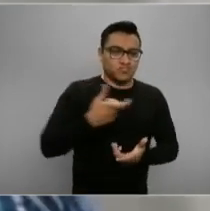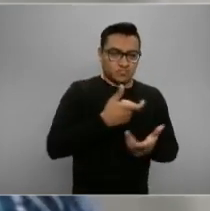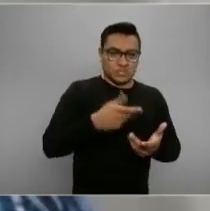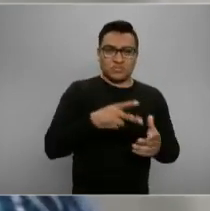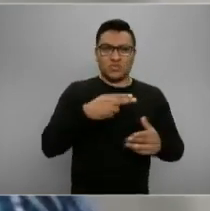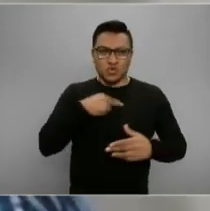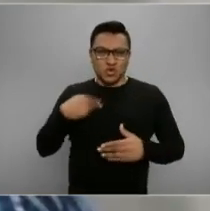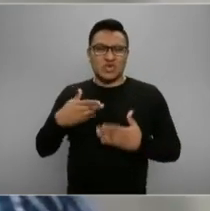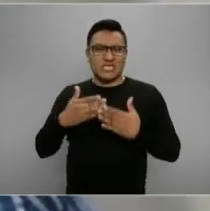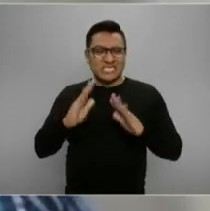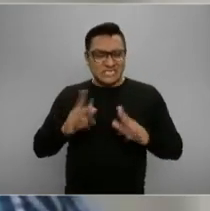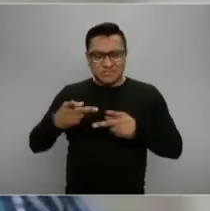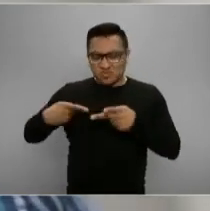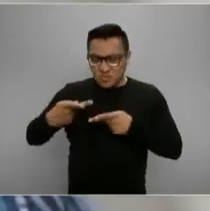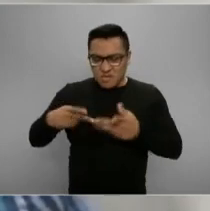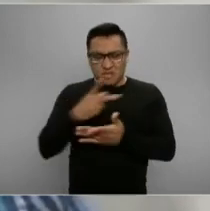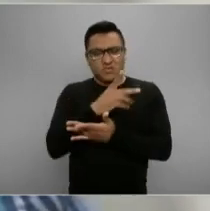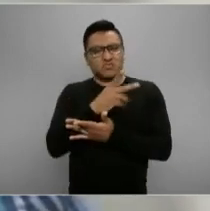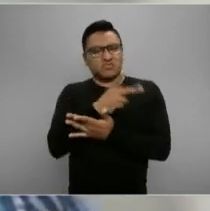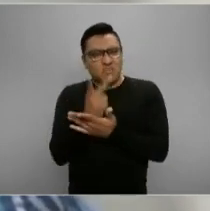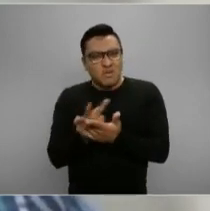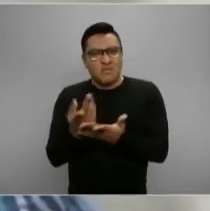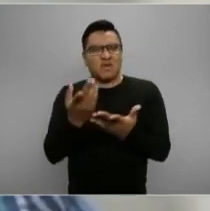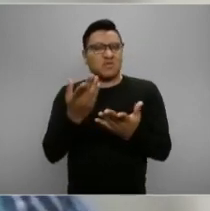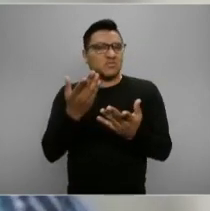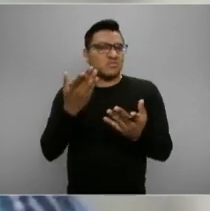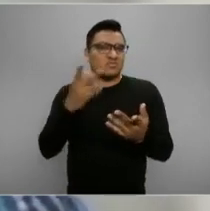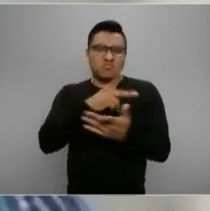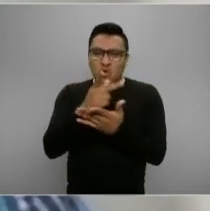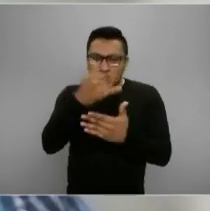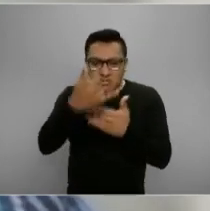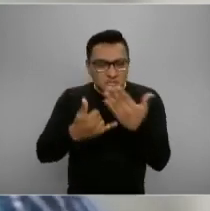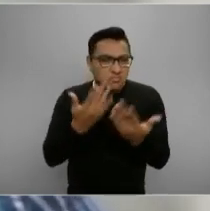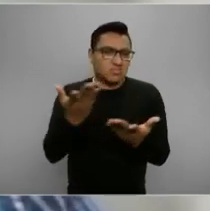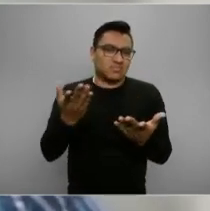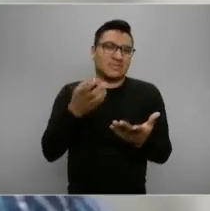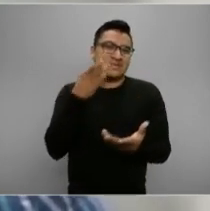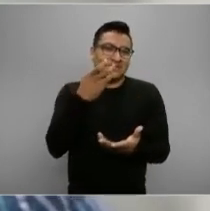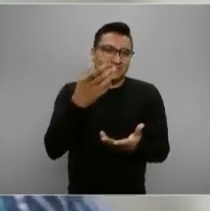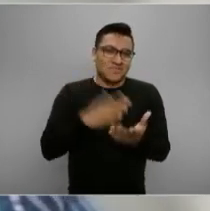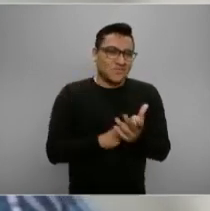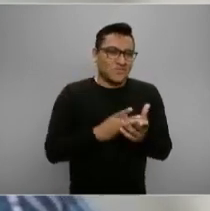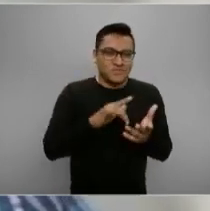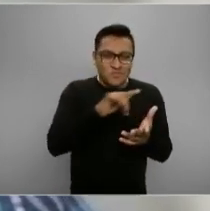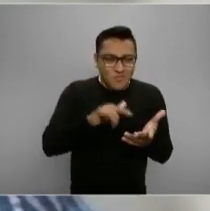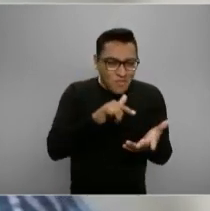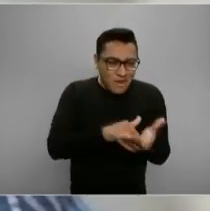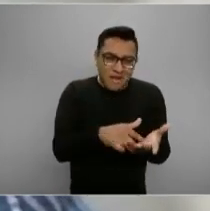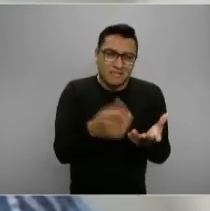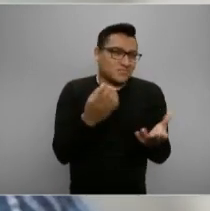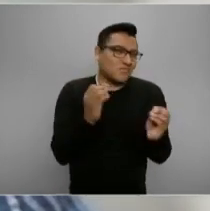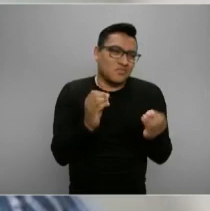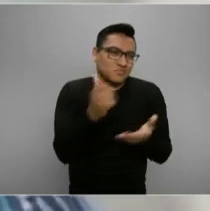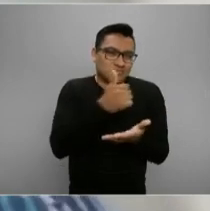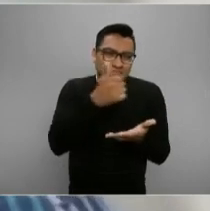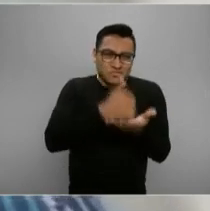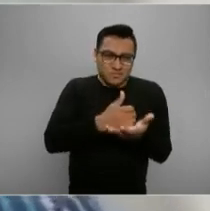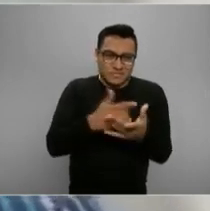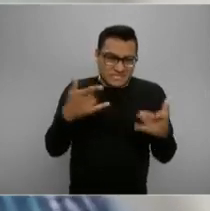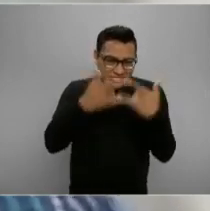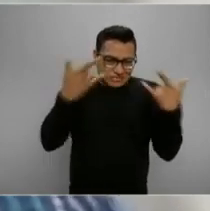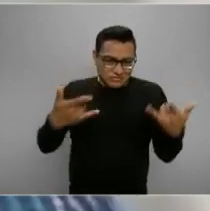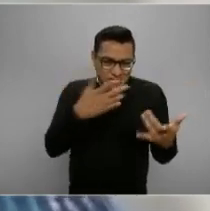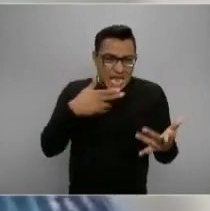los proyectos, ¿no?, esas escuelas, estos parques de barrio, estos centros históricos donde vamos a intervenir, para que